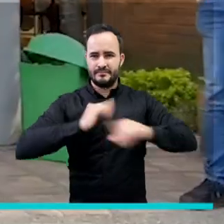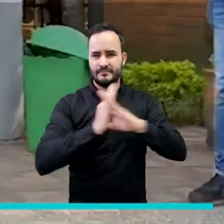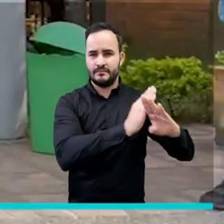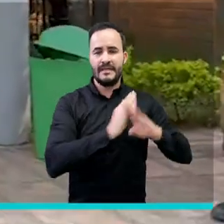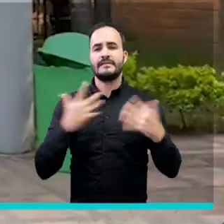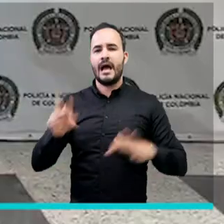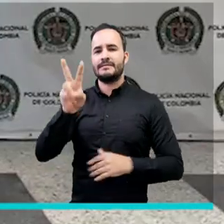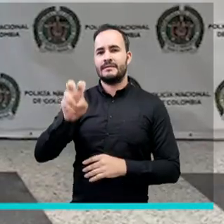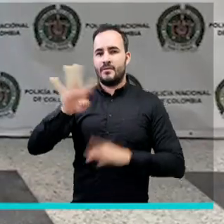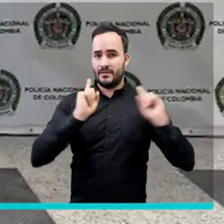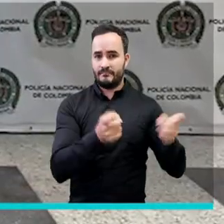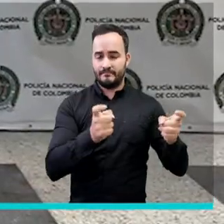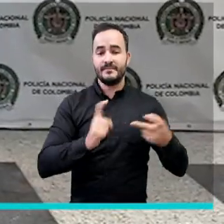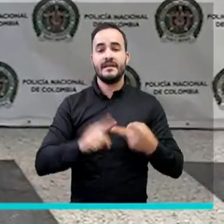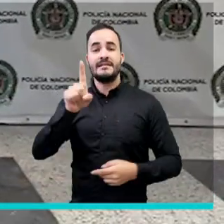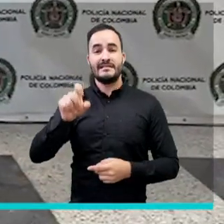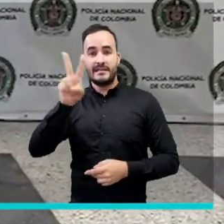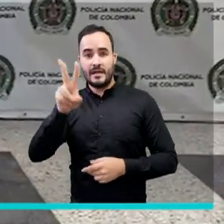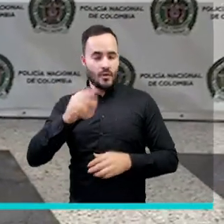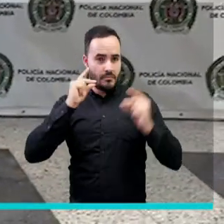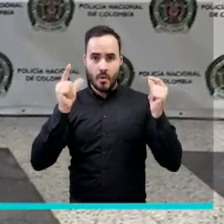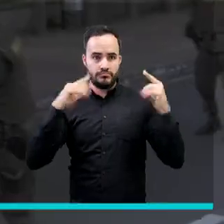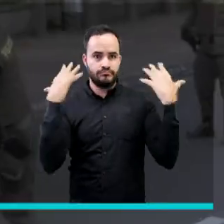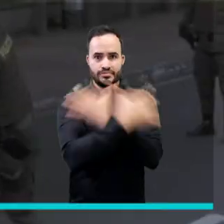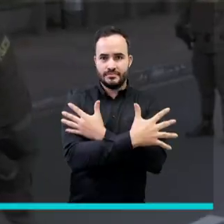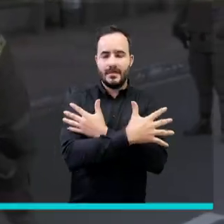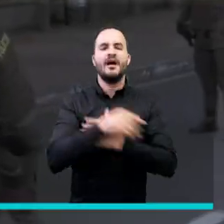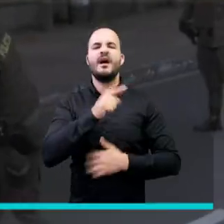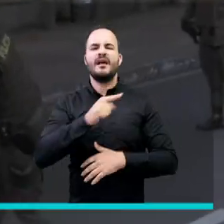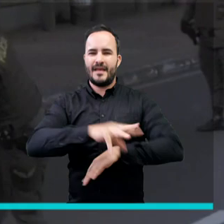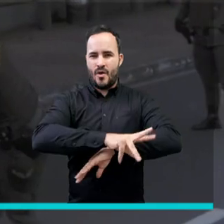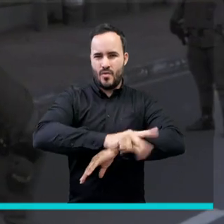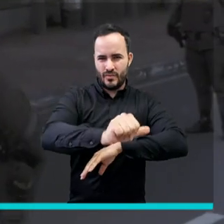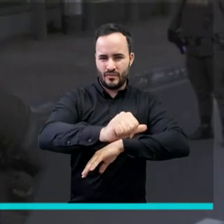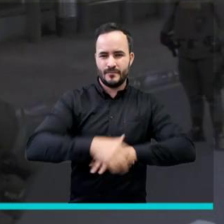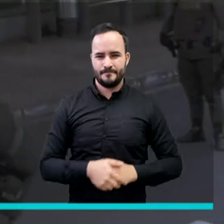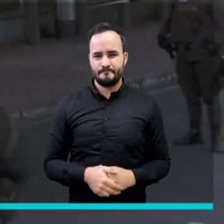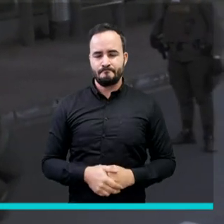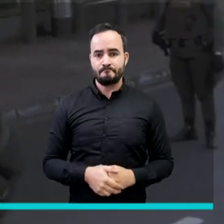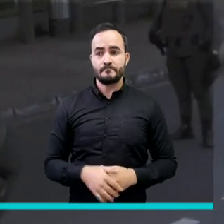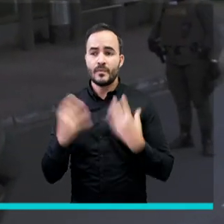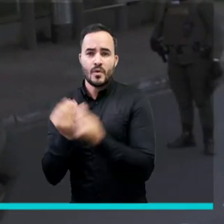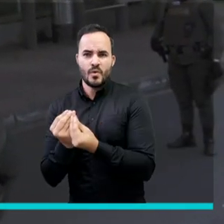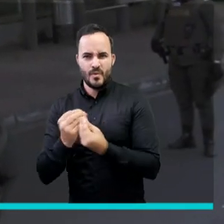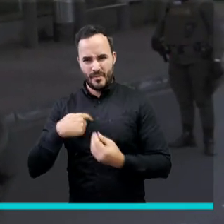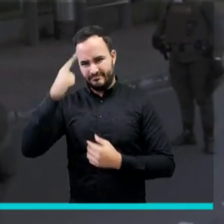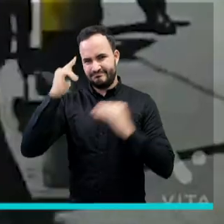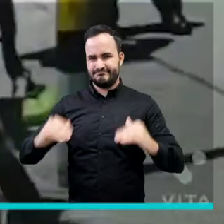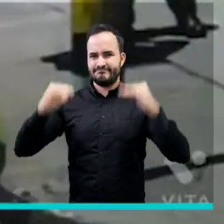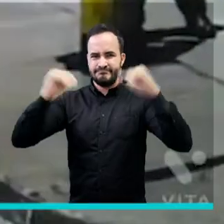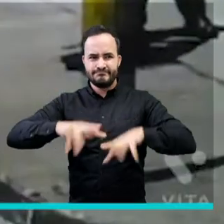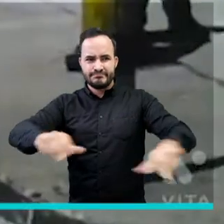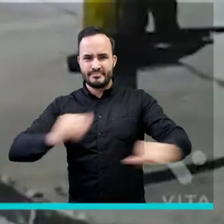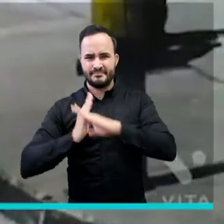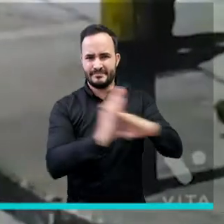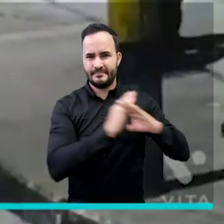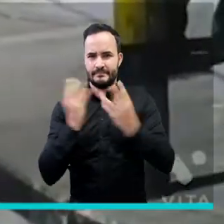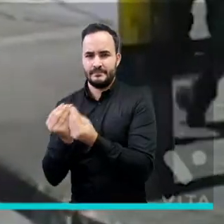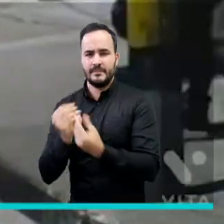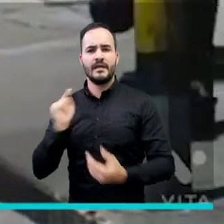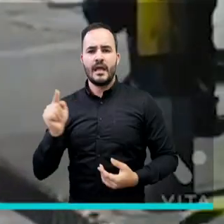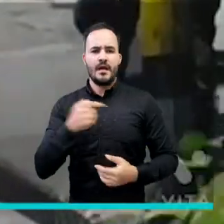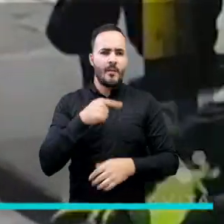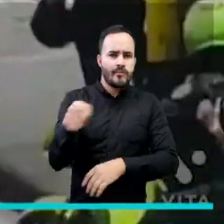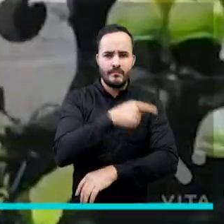antifleteo, ha logrado 74 capturas, 62 de ellas en fragancia, por el delito de hurto. Por su parte, el grupo táctico